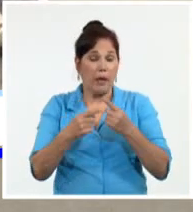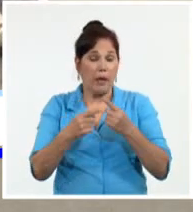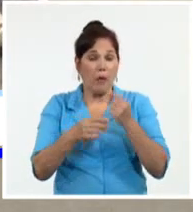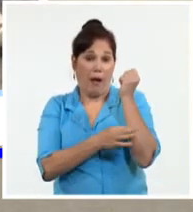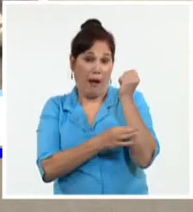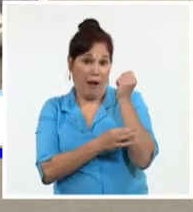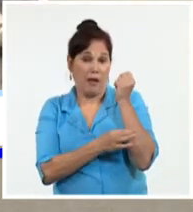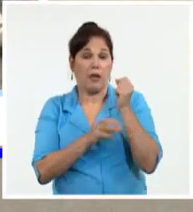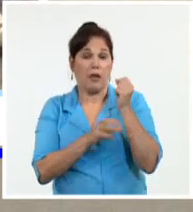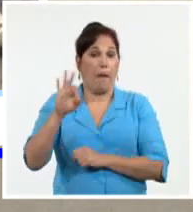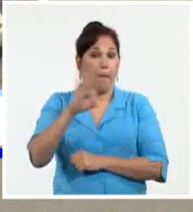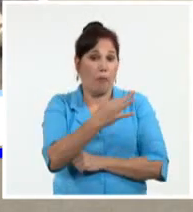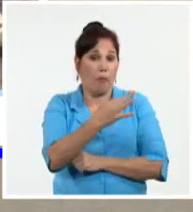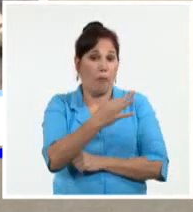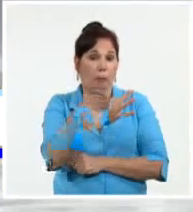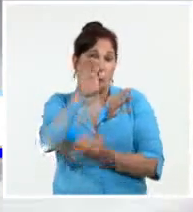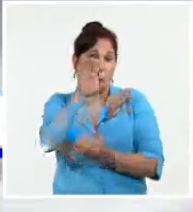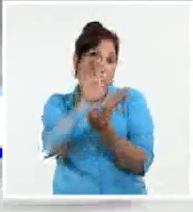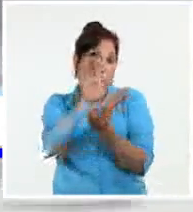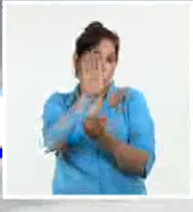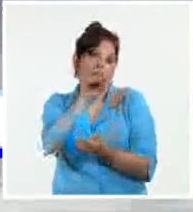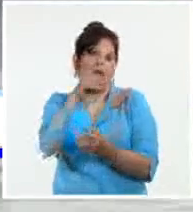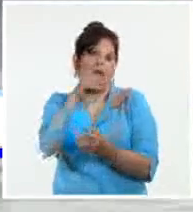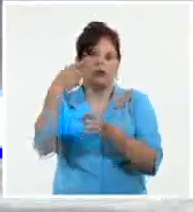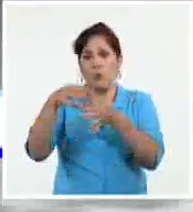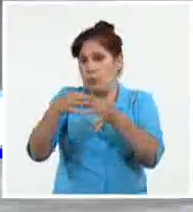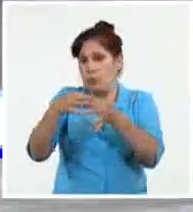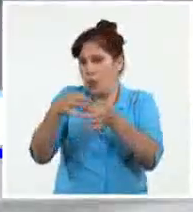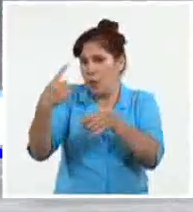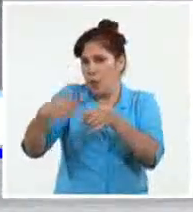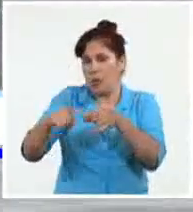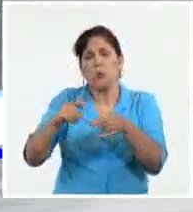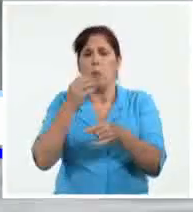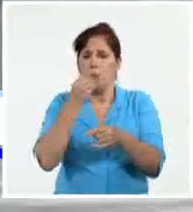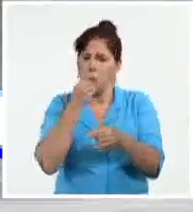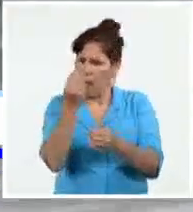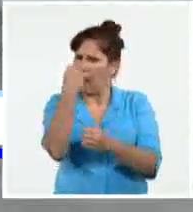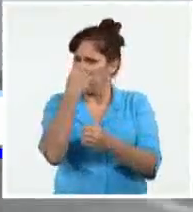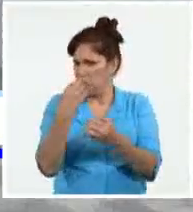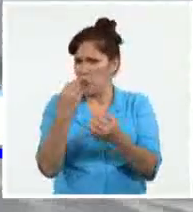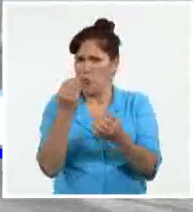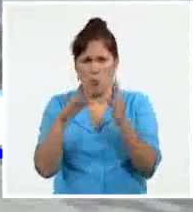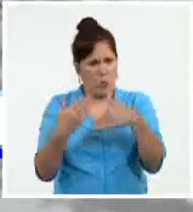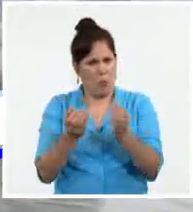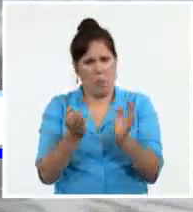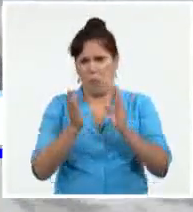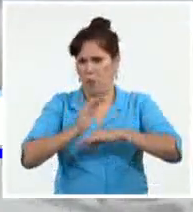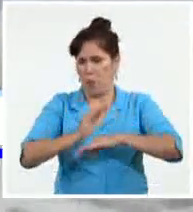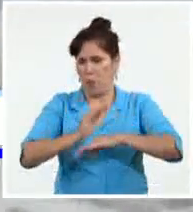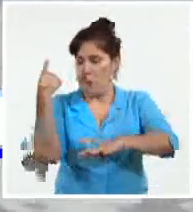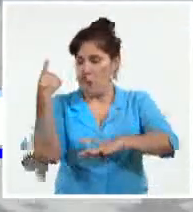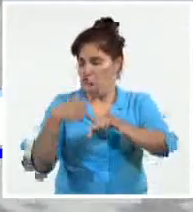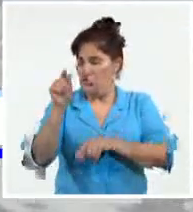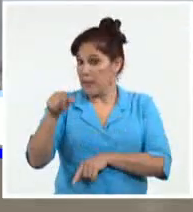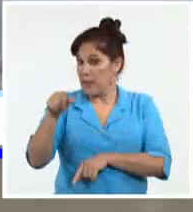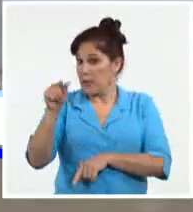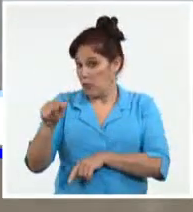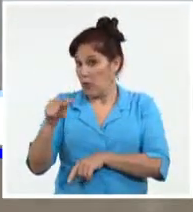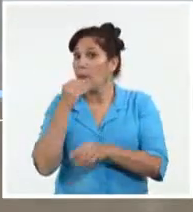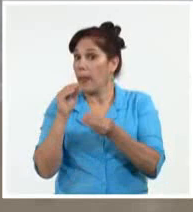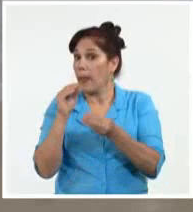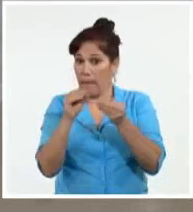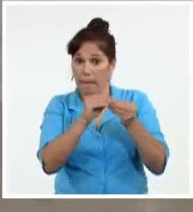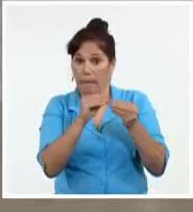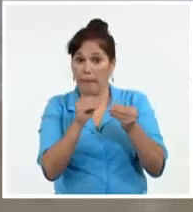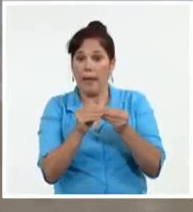carne de pollo, pavo, huevos, entre otros alimentos, es completamente seguro. No obstante, advirtieron que las personas pueden contagiarse